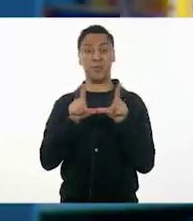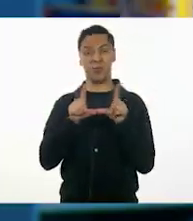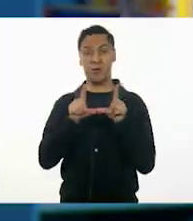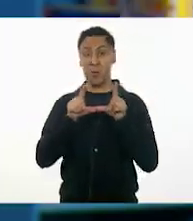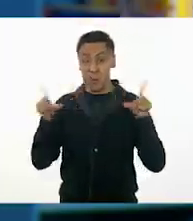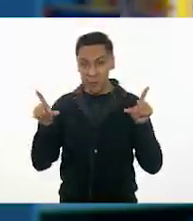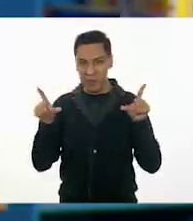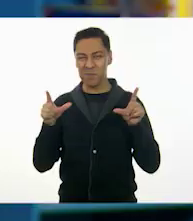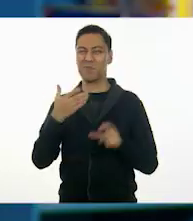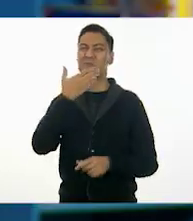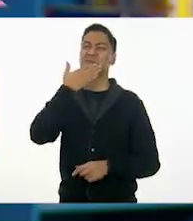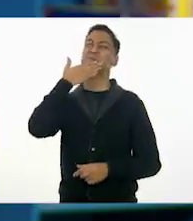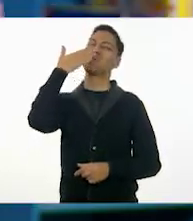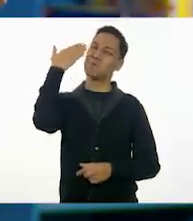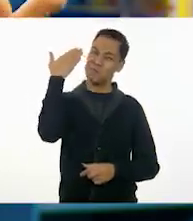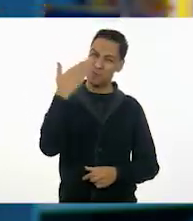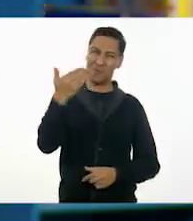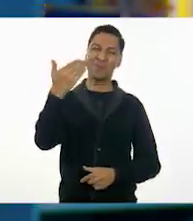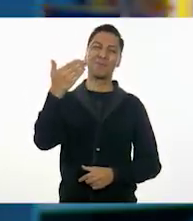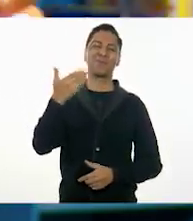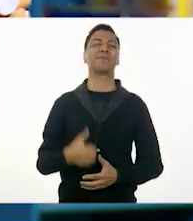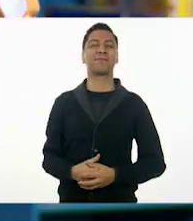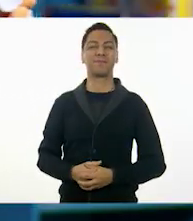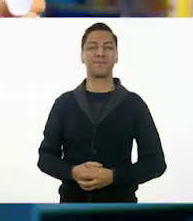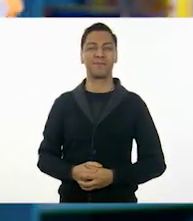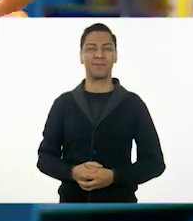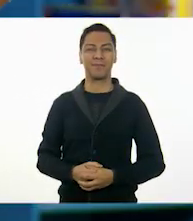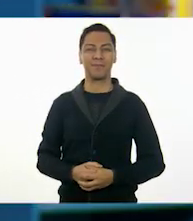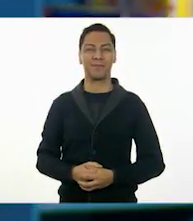¿Listo? ¡Muy bien!